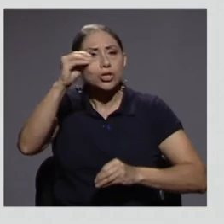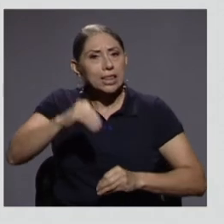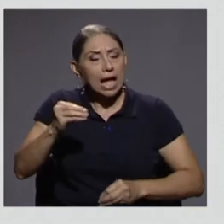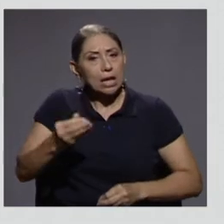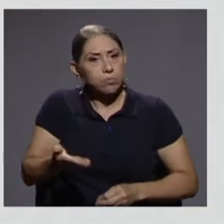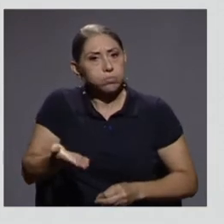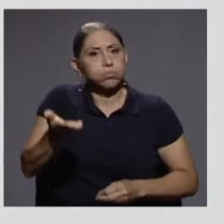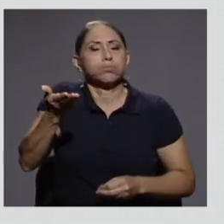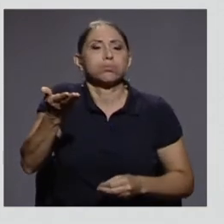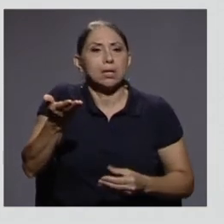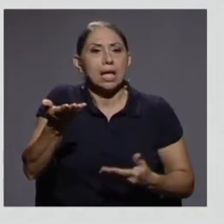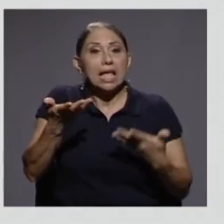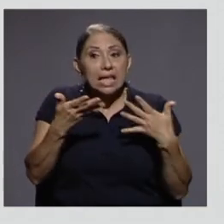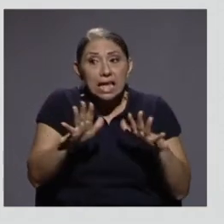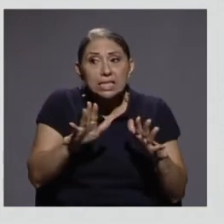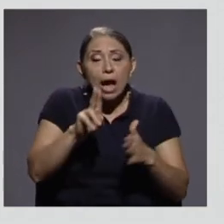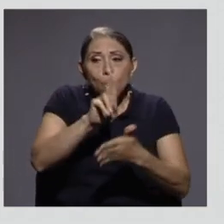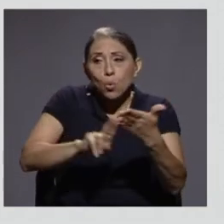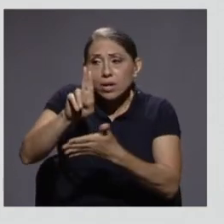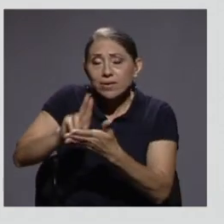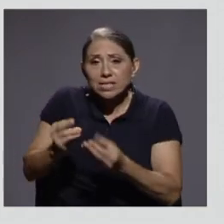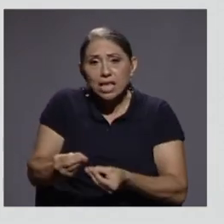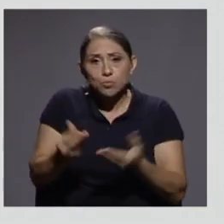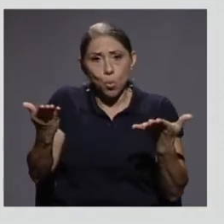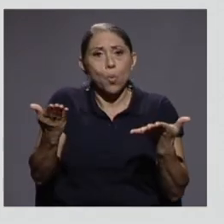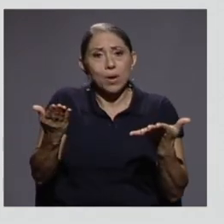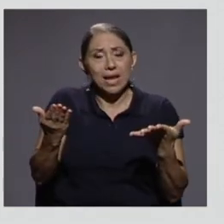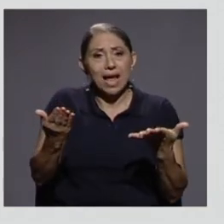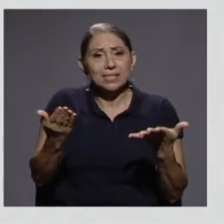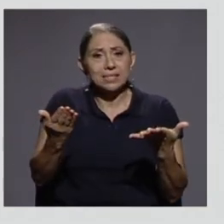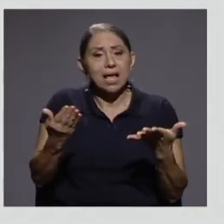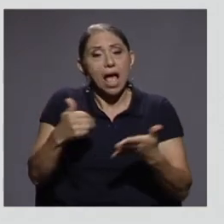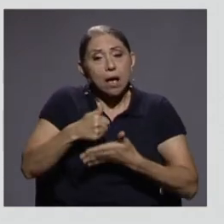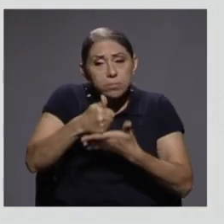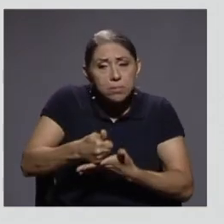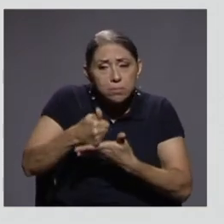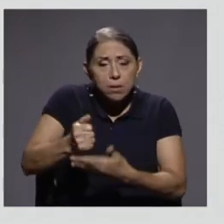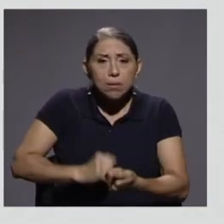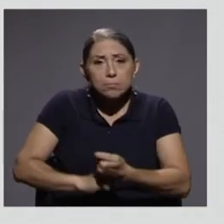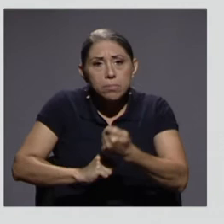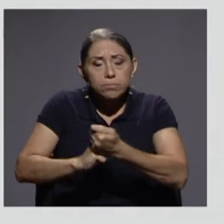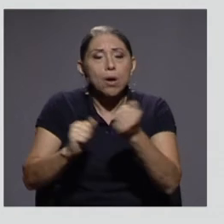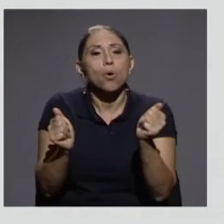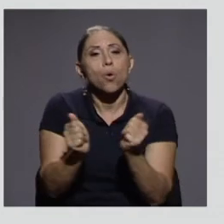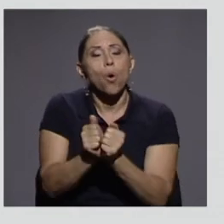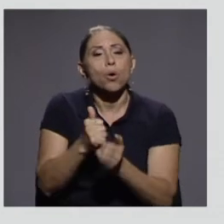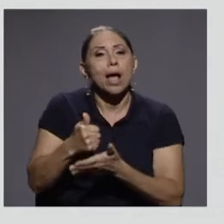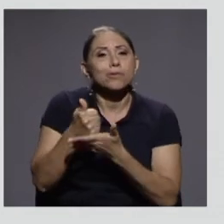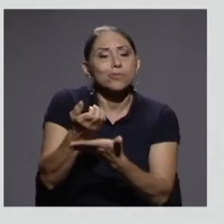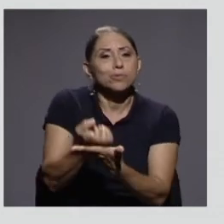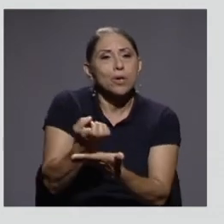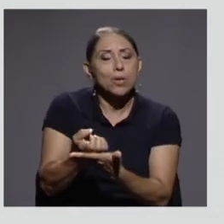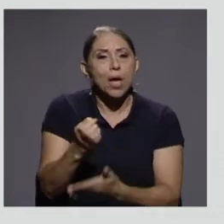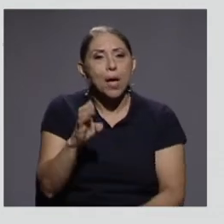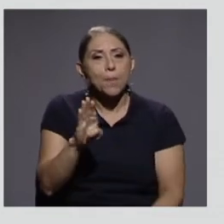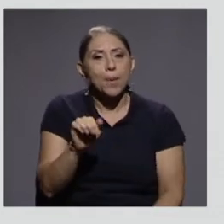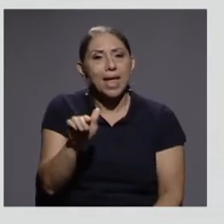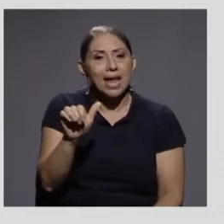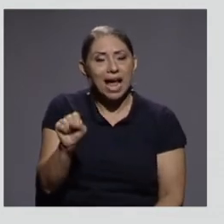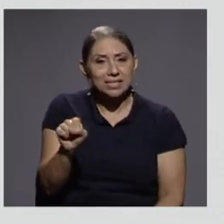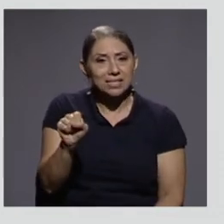medidas afirmativas de las universidades públicas, sobre todo mediante becas, un porcentaje importante de nuestra población